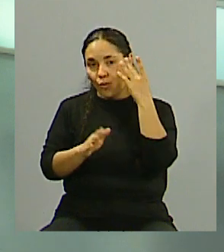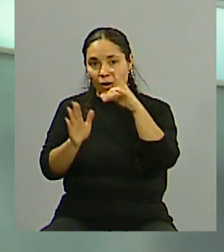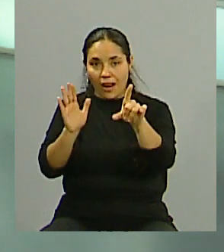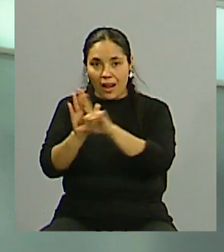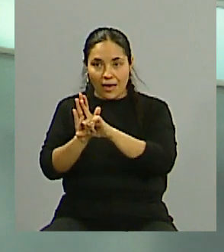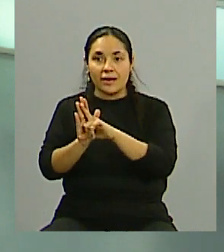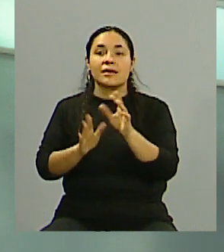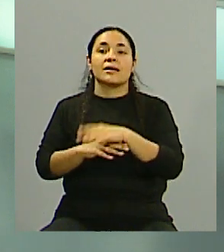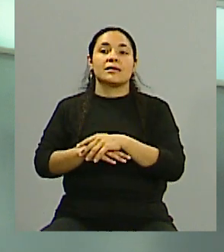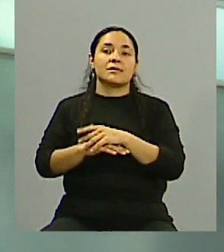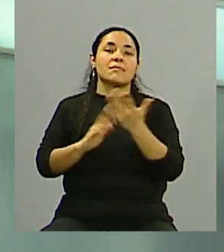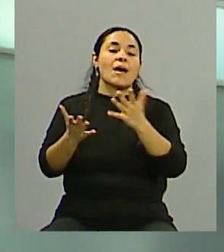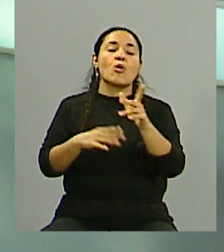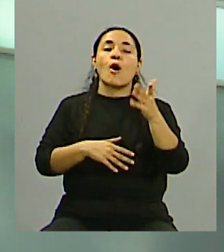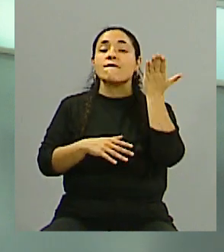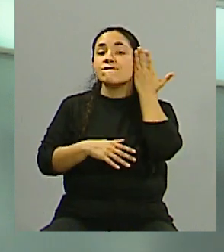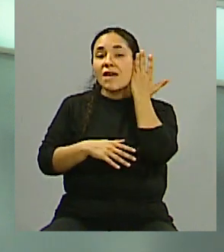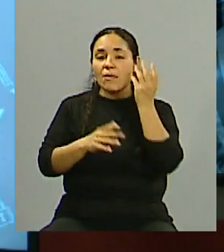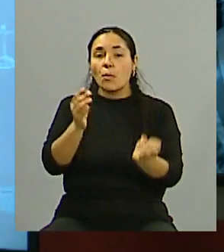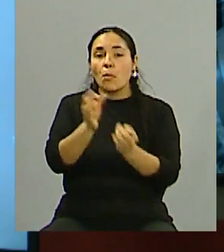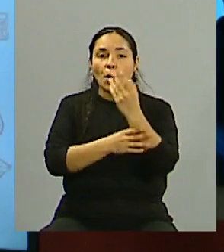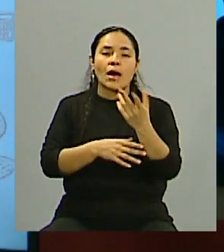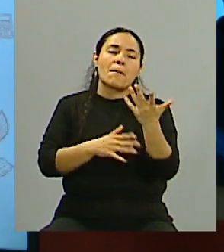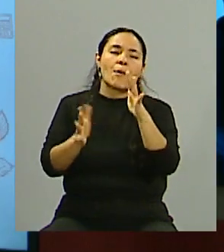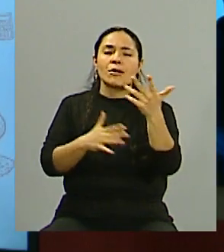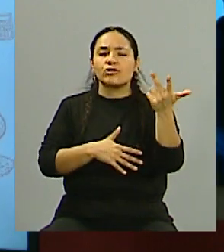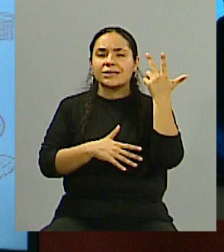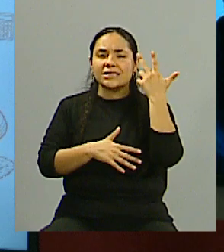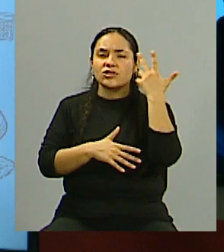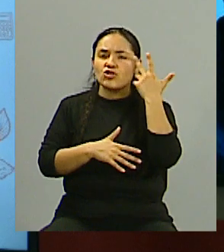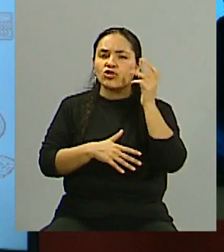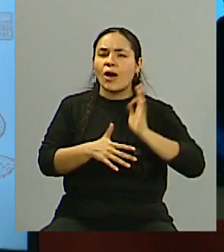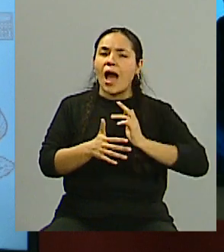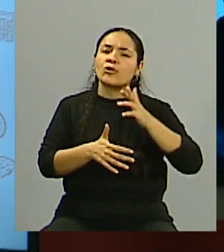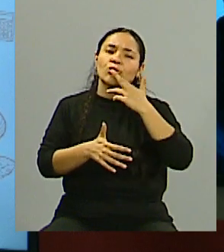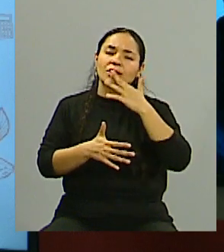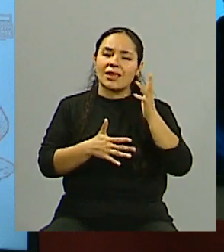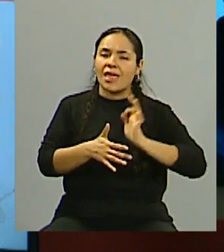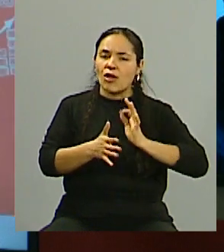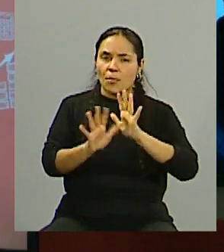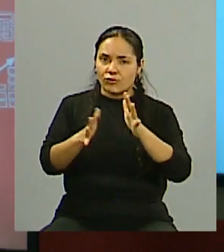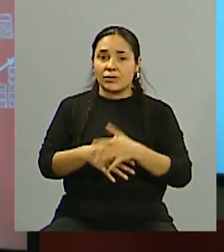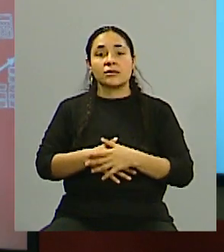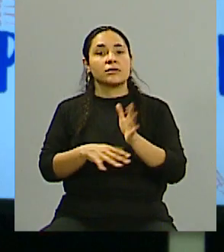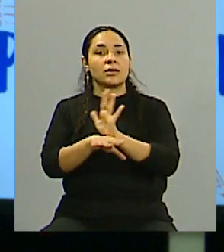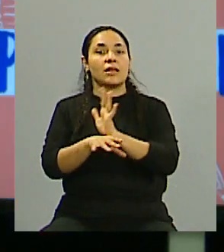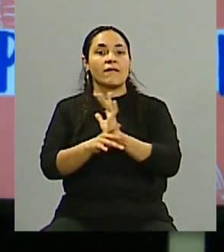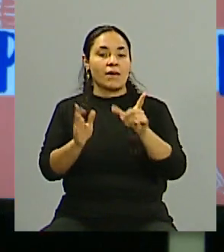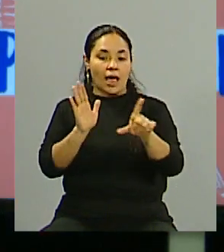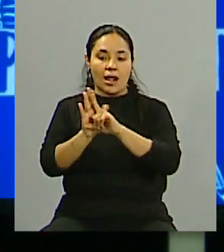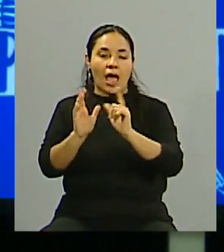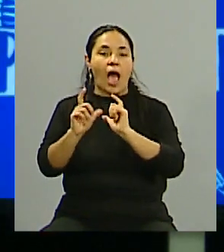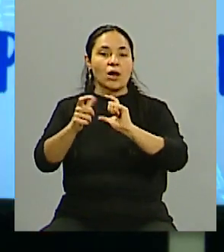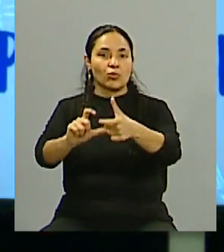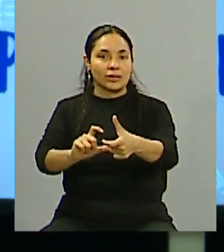la idea es actualizarla. tener 17, 18 años. Claro, por eso se plantea, porque no es que, es actualizarla, básicamente. Sí, y aún así fue una